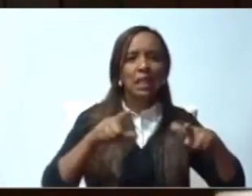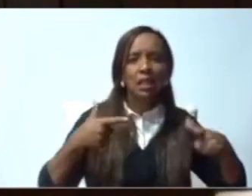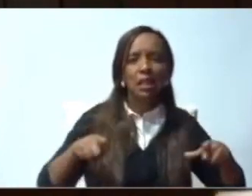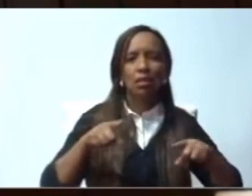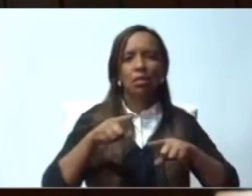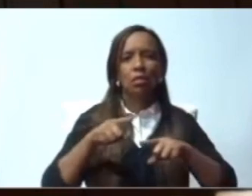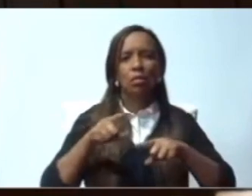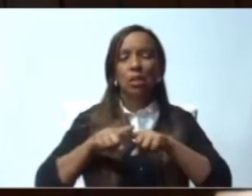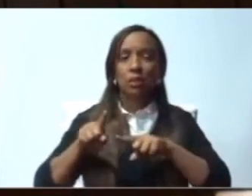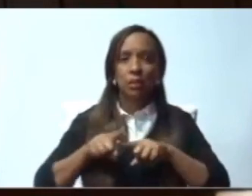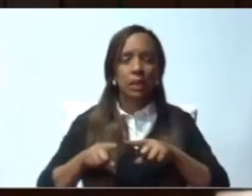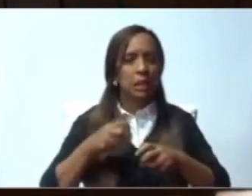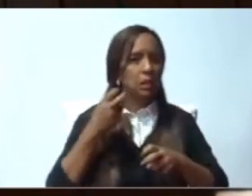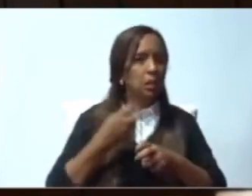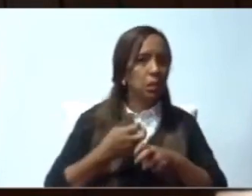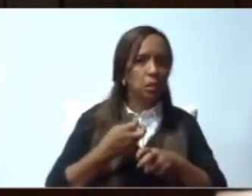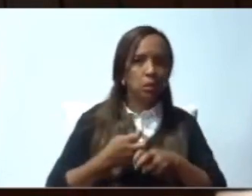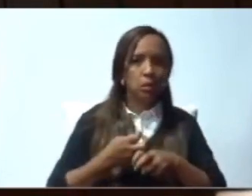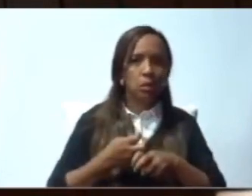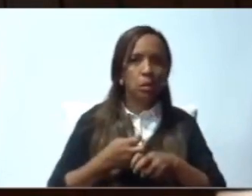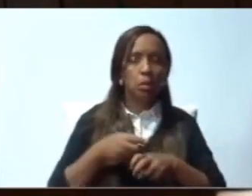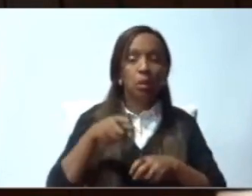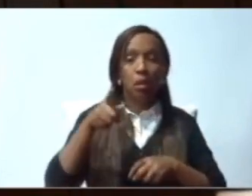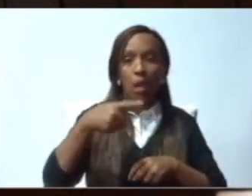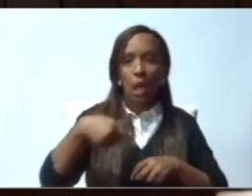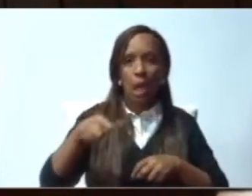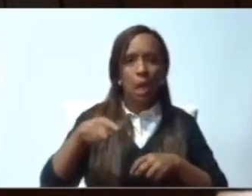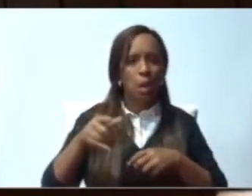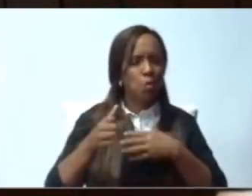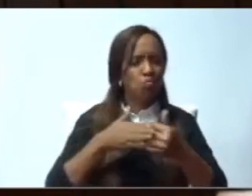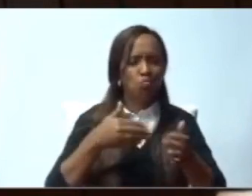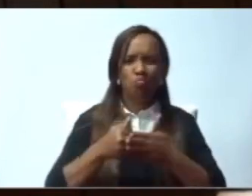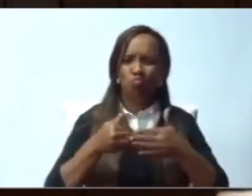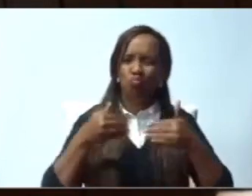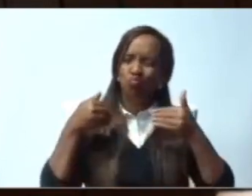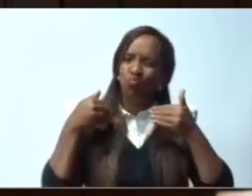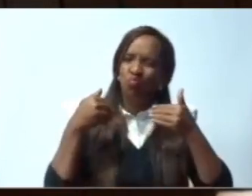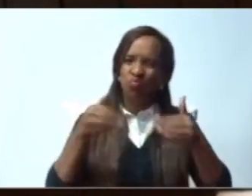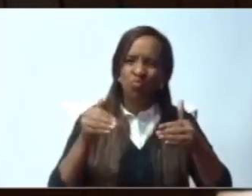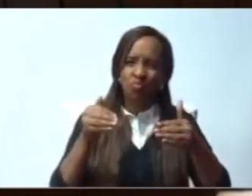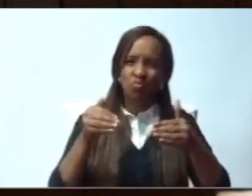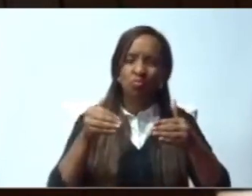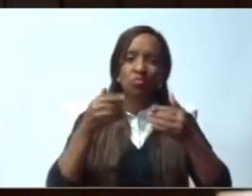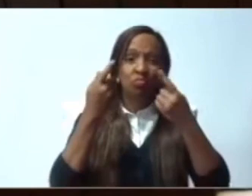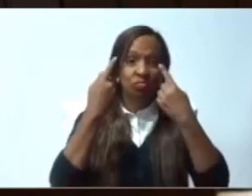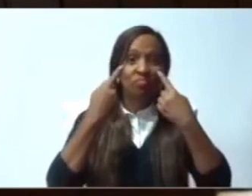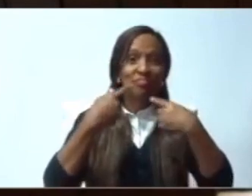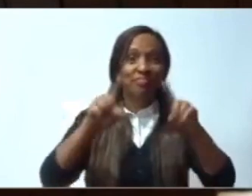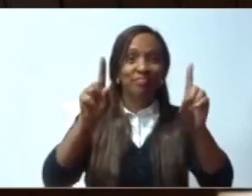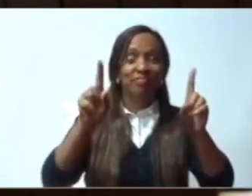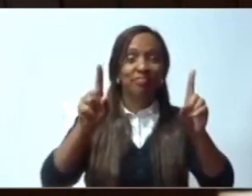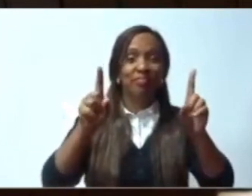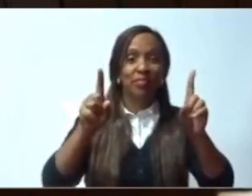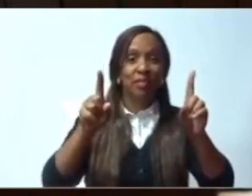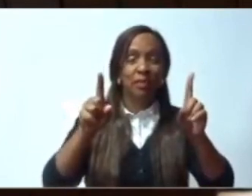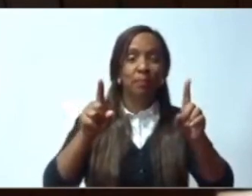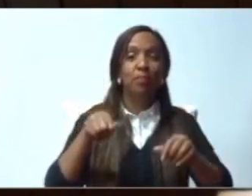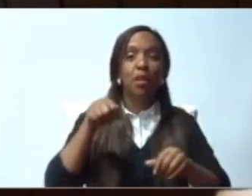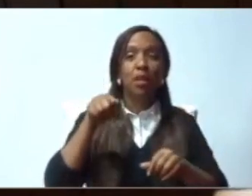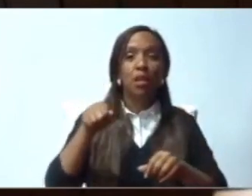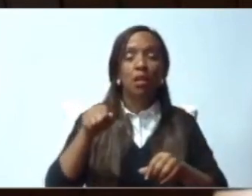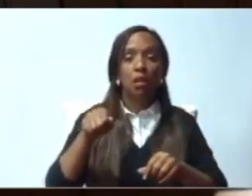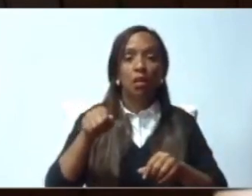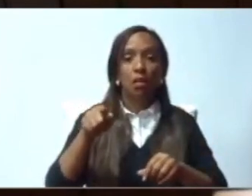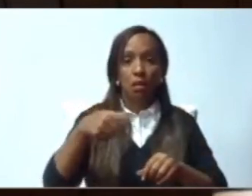currículum, realmente son dominicanos y dominicanas que han sobresalido en cada una de las áreas